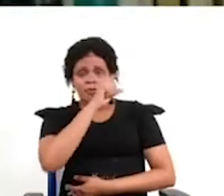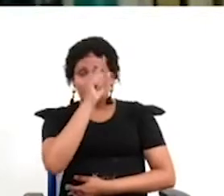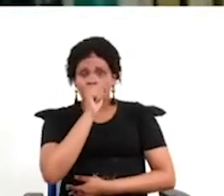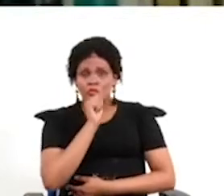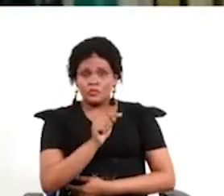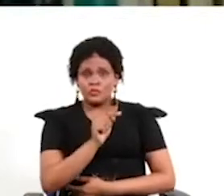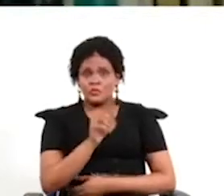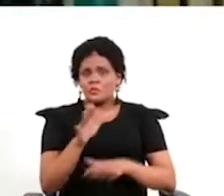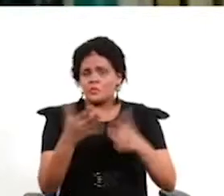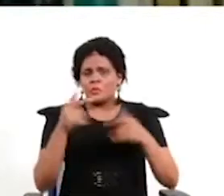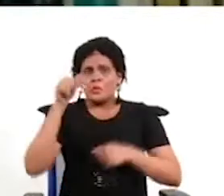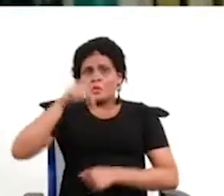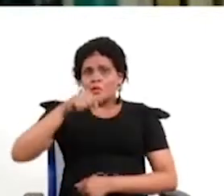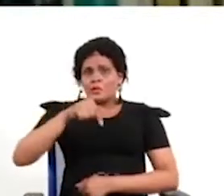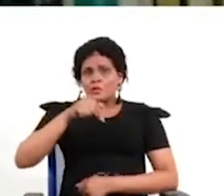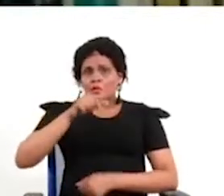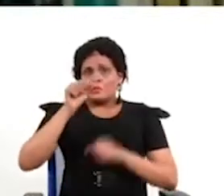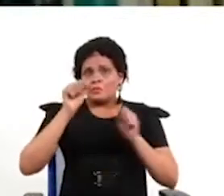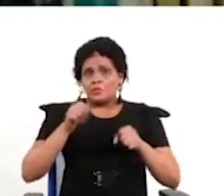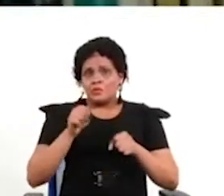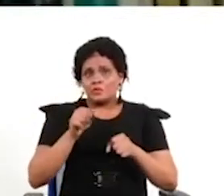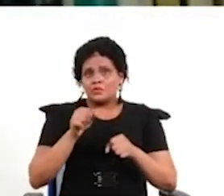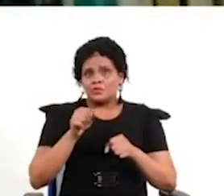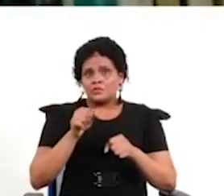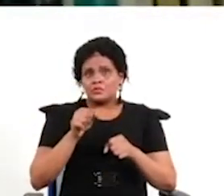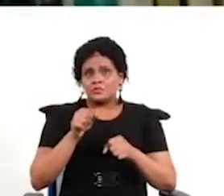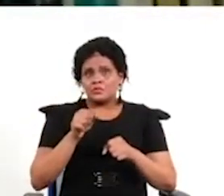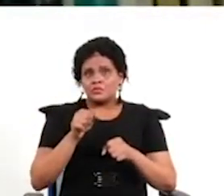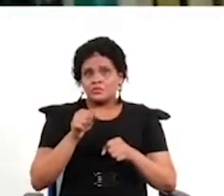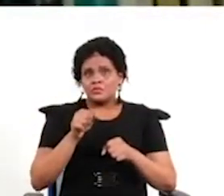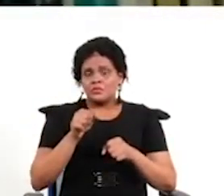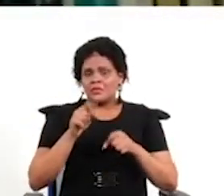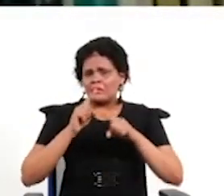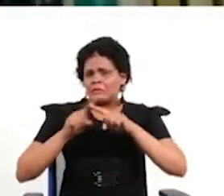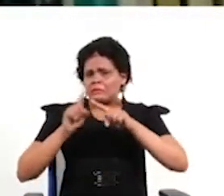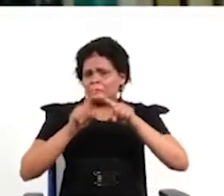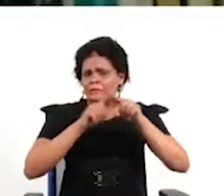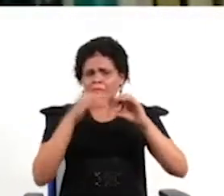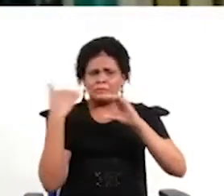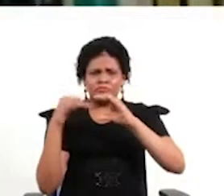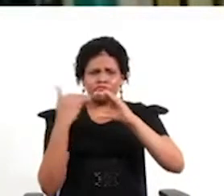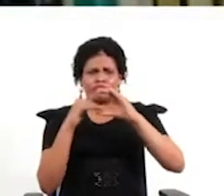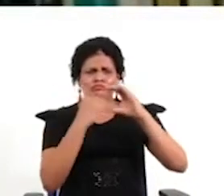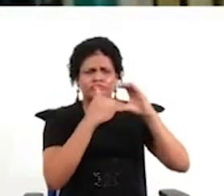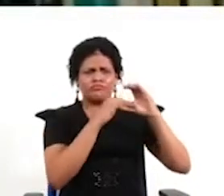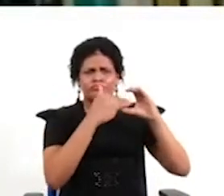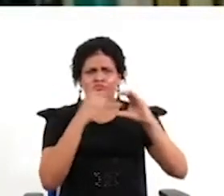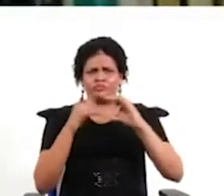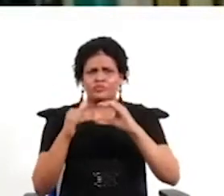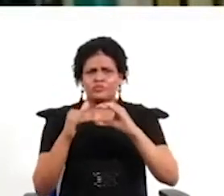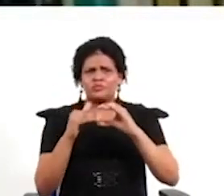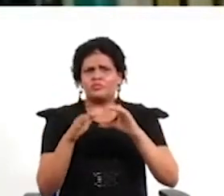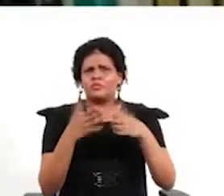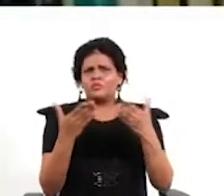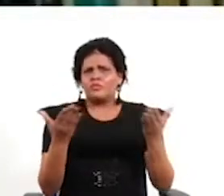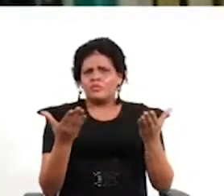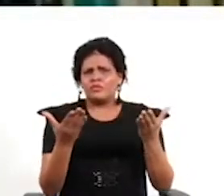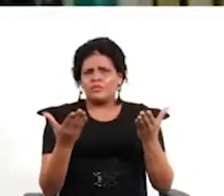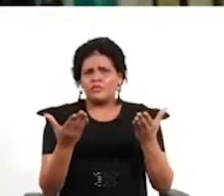aquí tenemos una discusión que hemos mantenido con varios colegas sobre si establecer